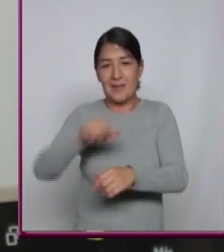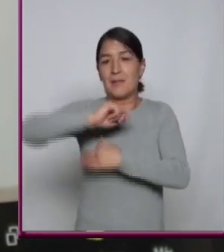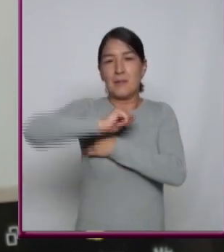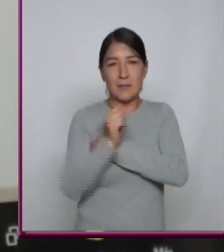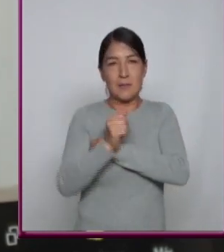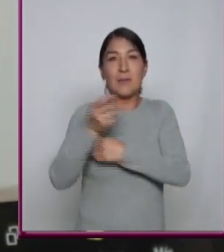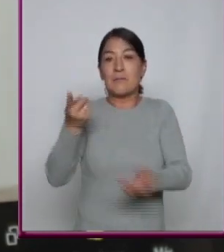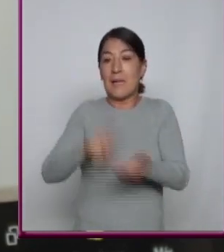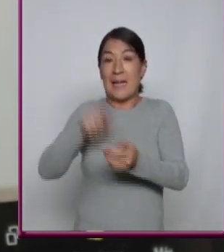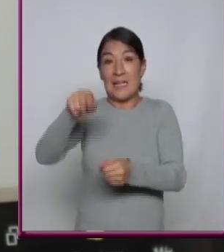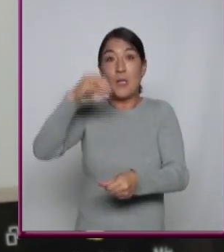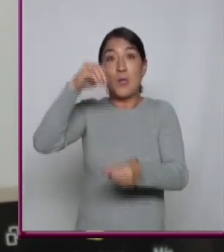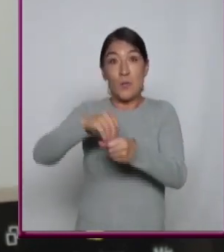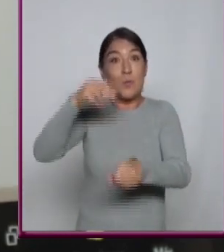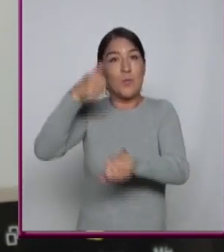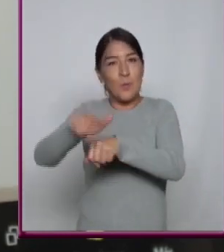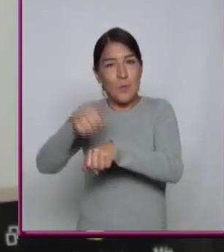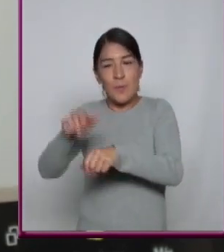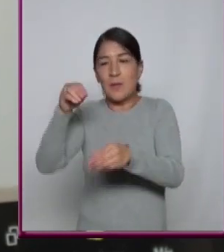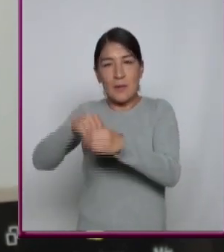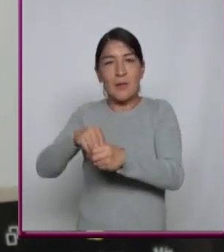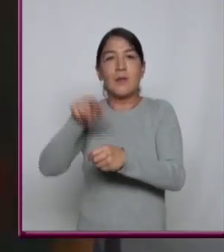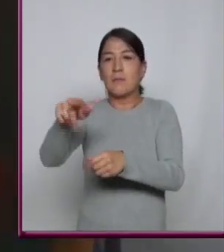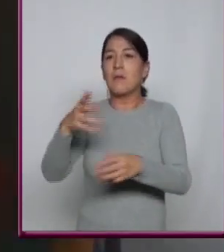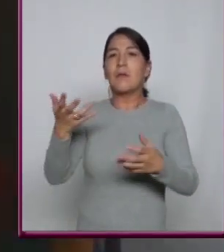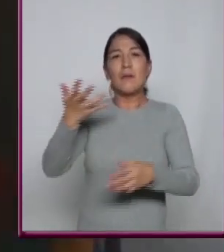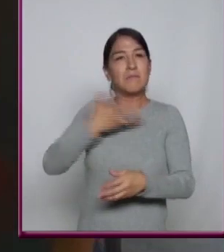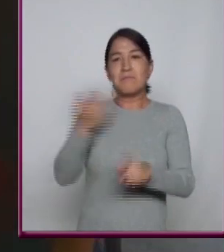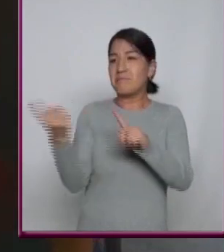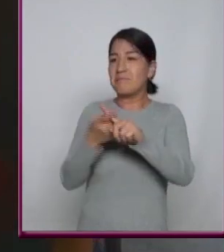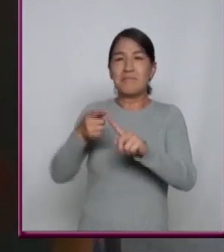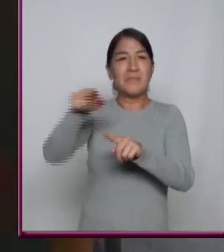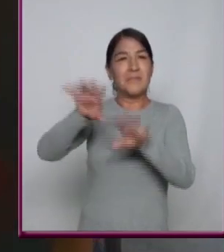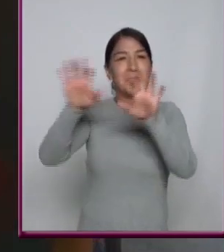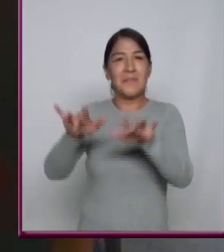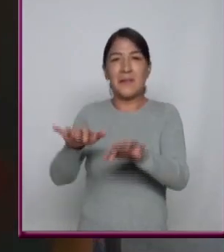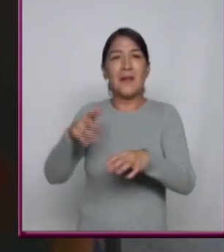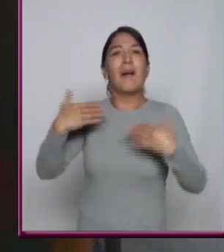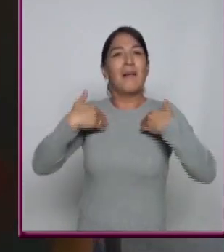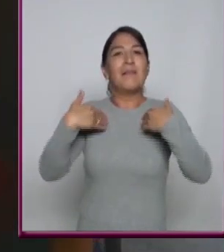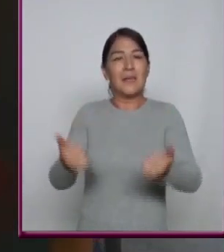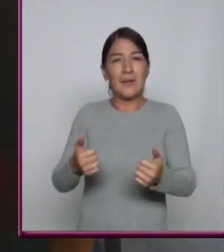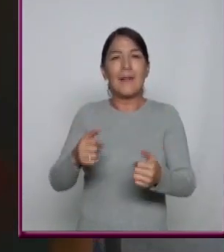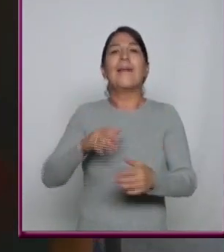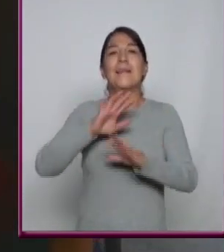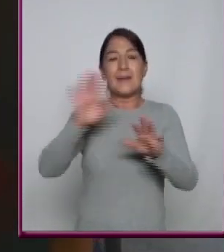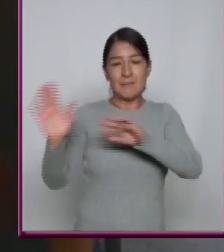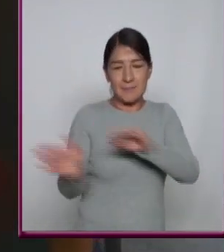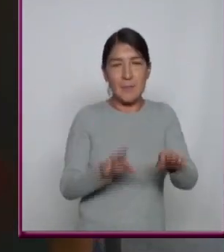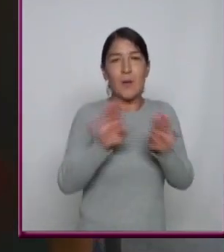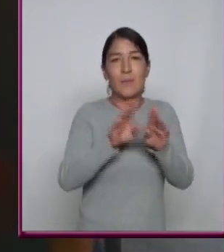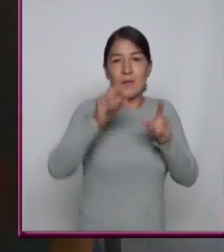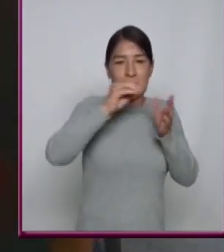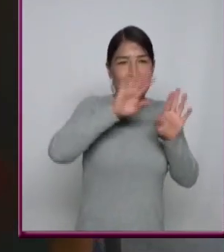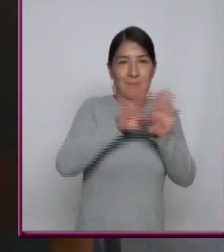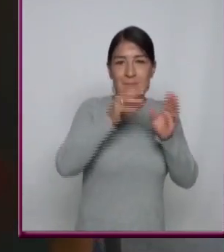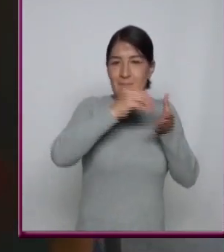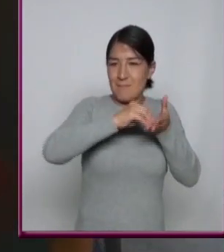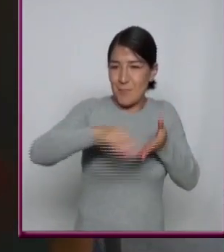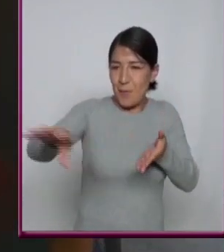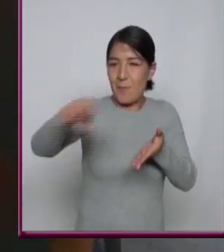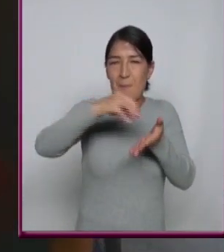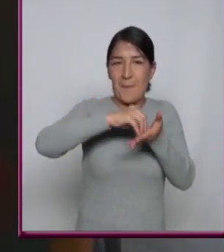determinada manera Que la computadora Entiende Entonces Los va Desempacando Pedazo por pedazo